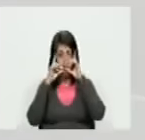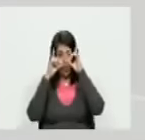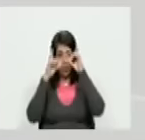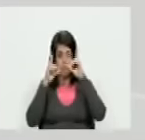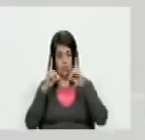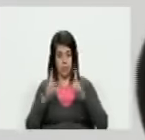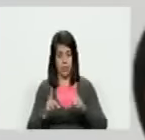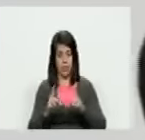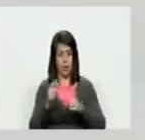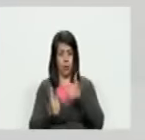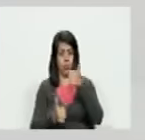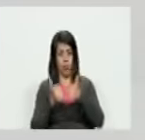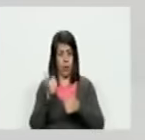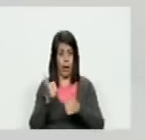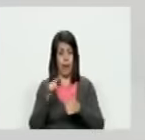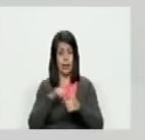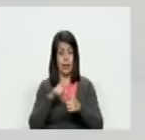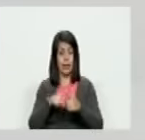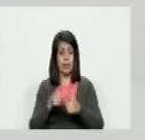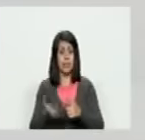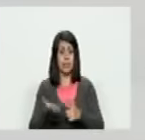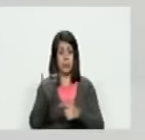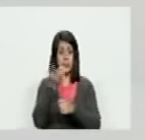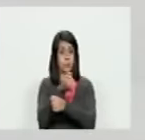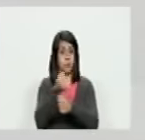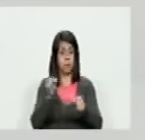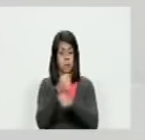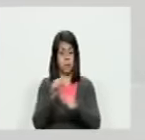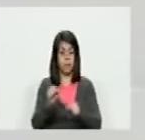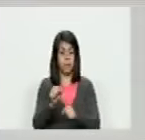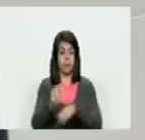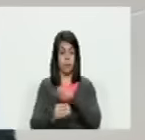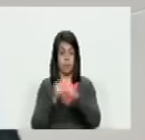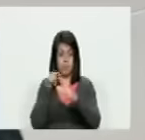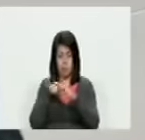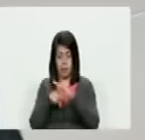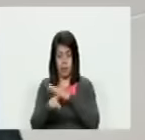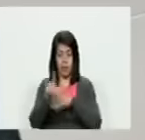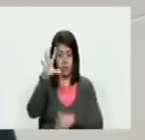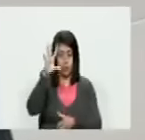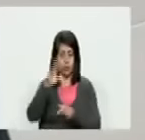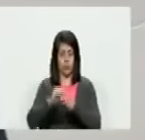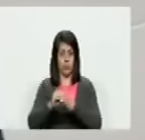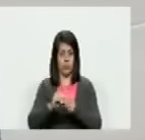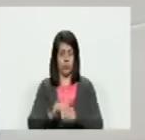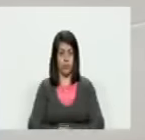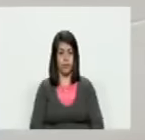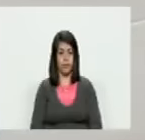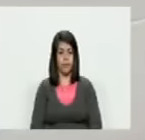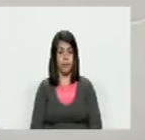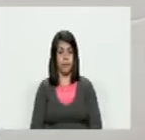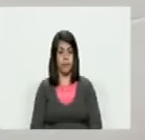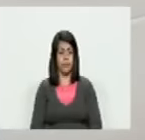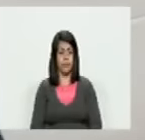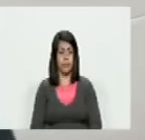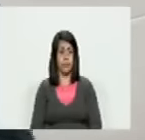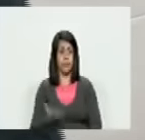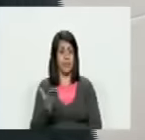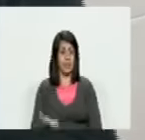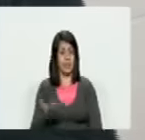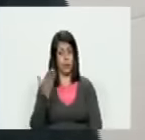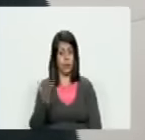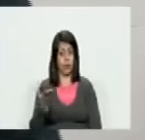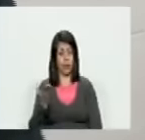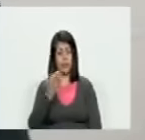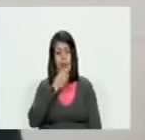el carácter críptico y la imposibilidad de meterse en los resultados imagínense la importancia